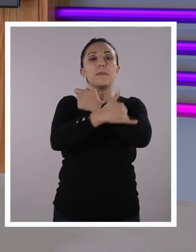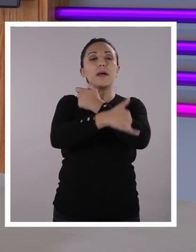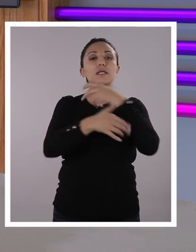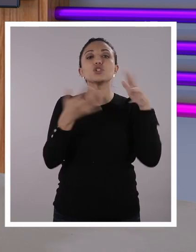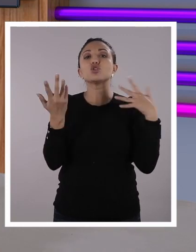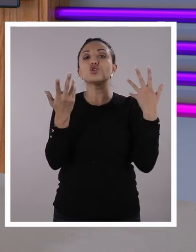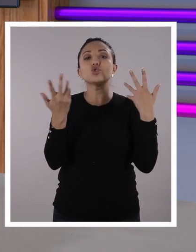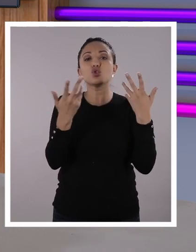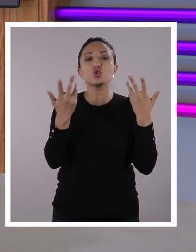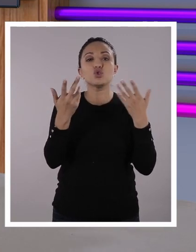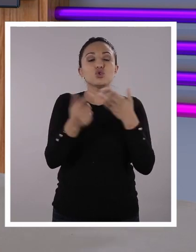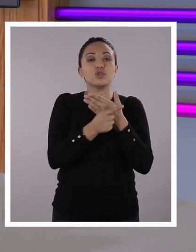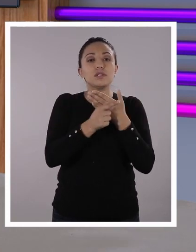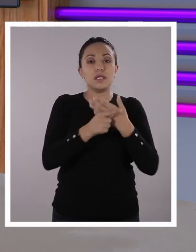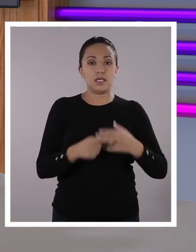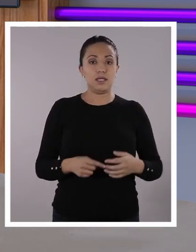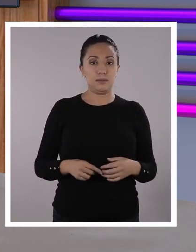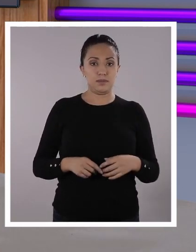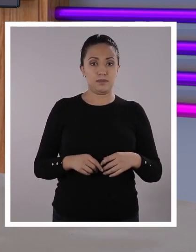publicado el libro.